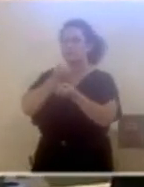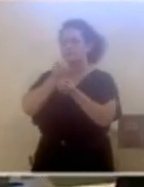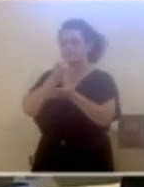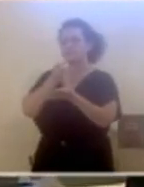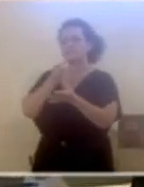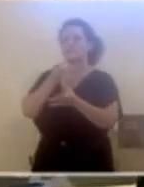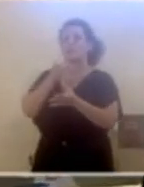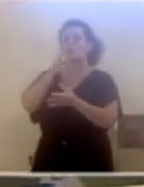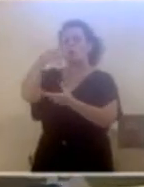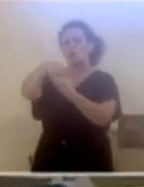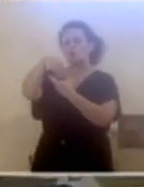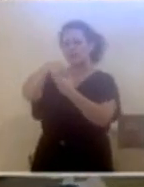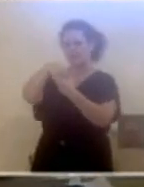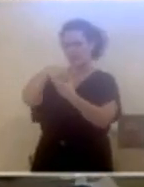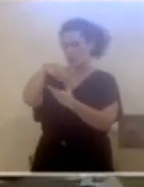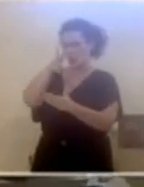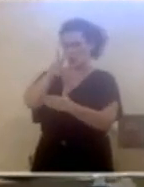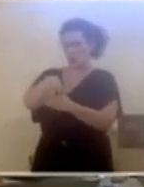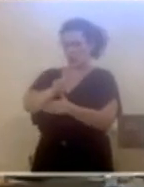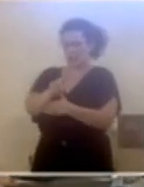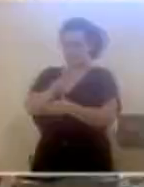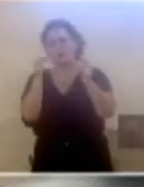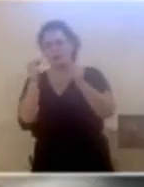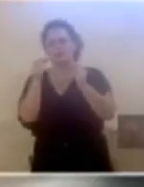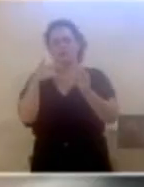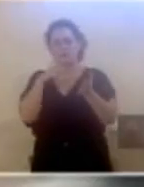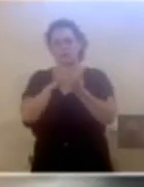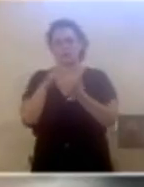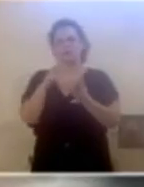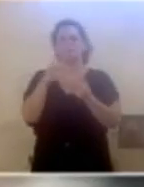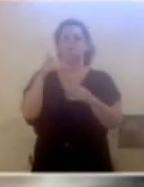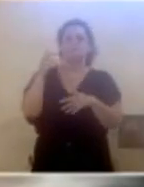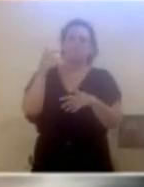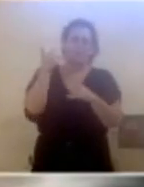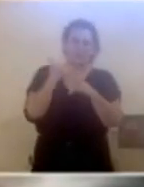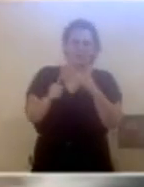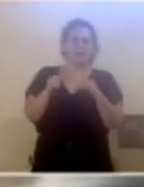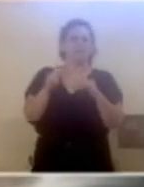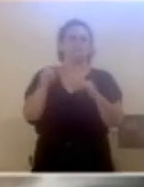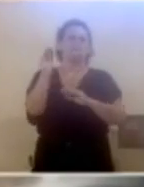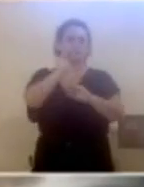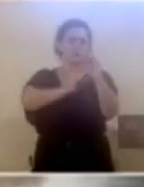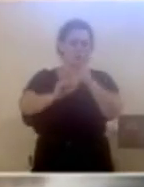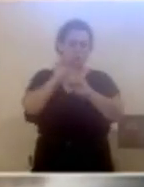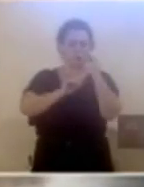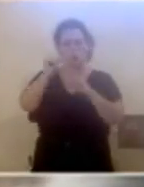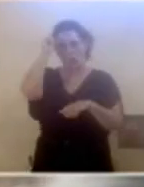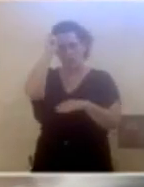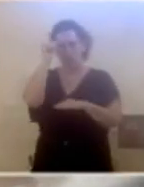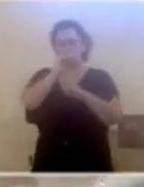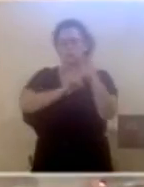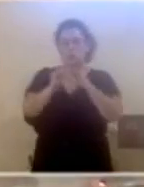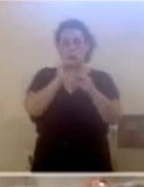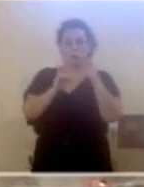e insisten en que cuentan con todas las asociaciones. Pero se pudo solventar todas esas opiniones